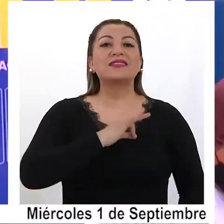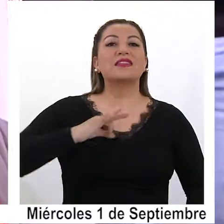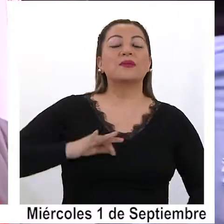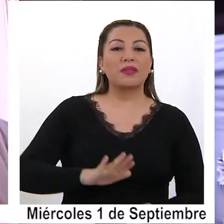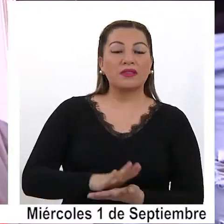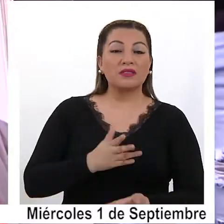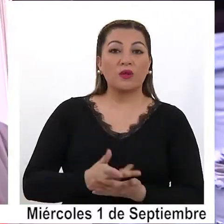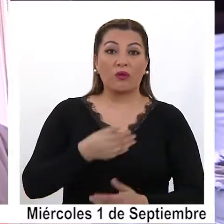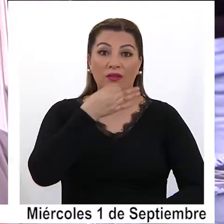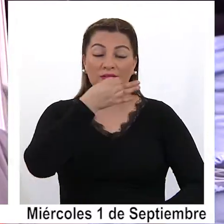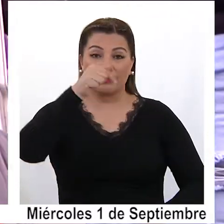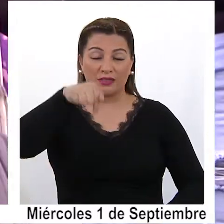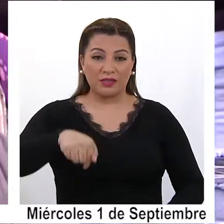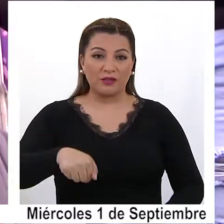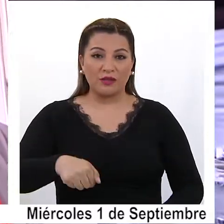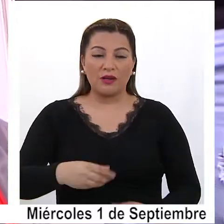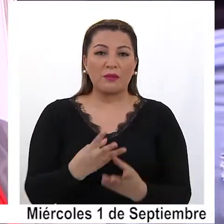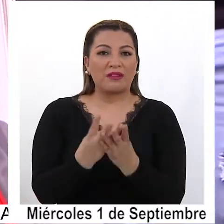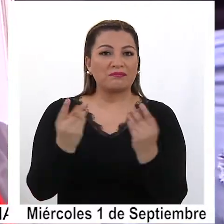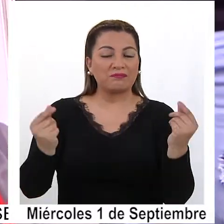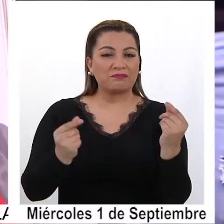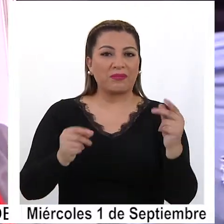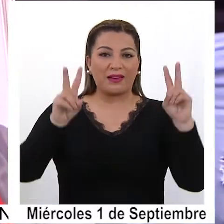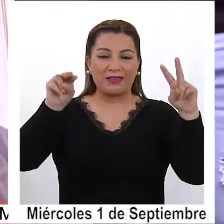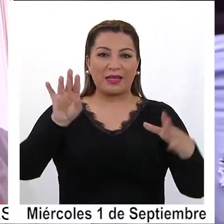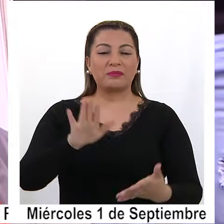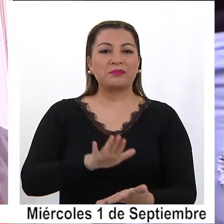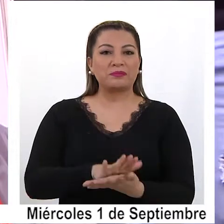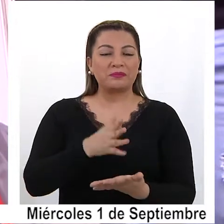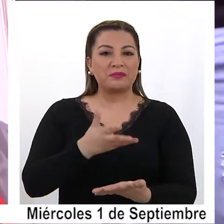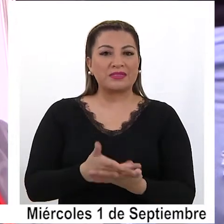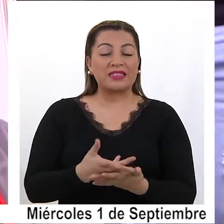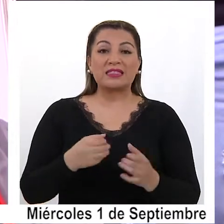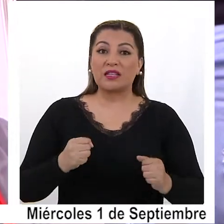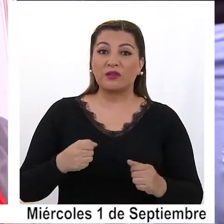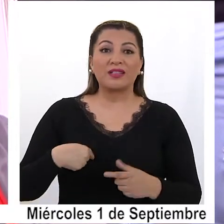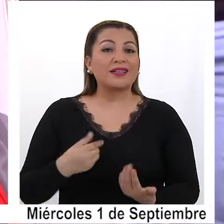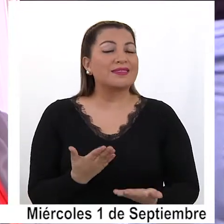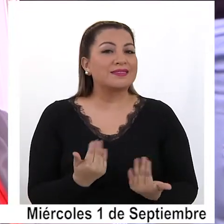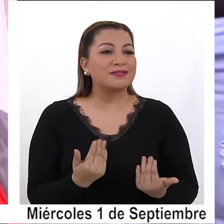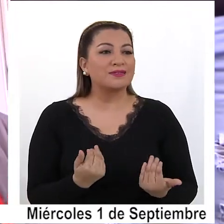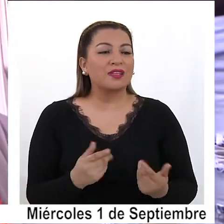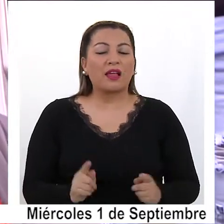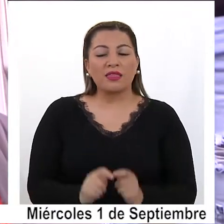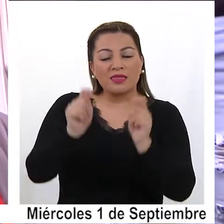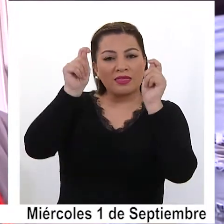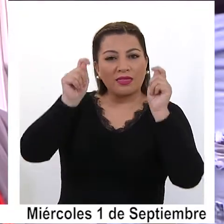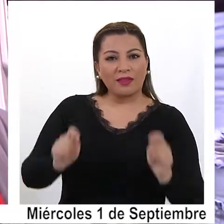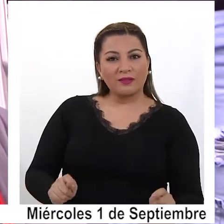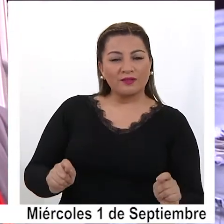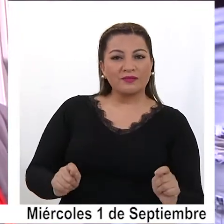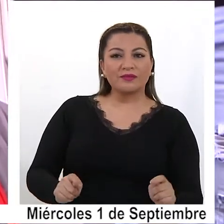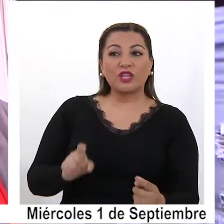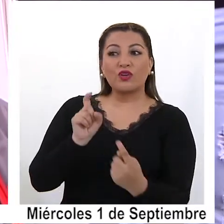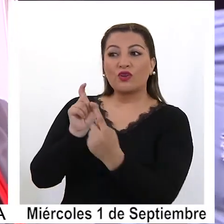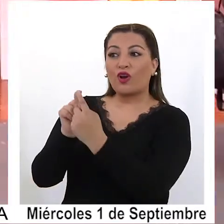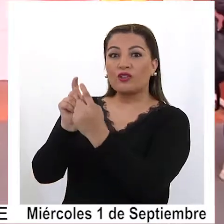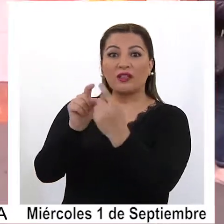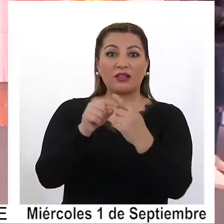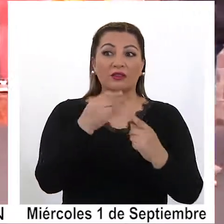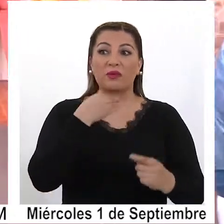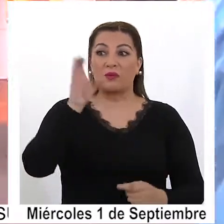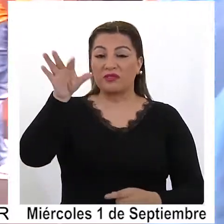sanitaria señaló que para superar esta contingencia aún es necesario intensificar la trazabilidad y el